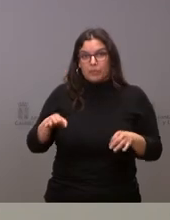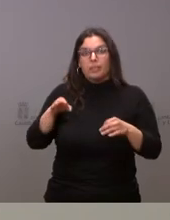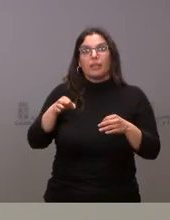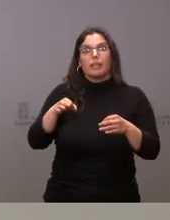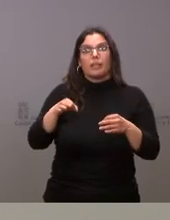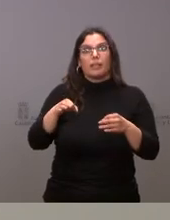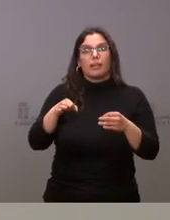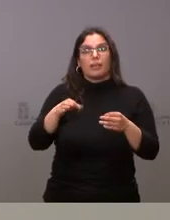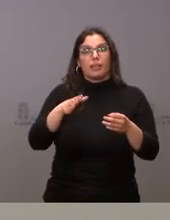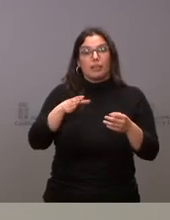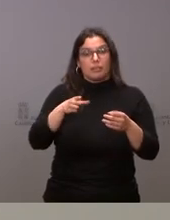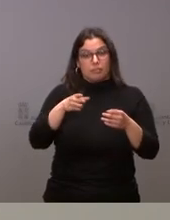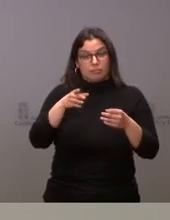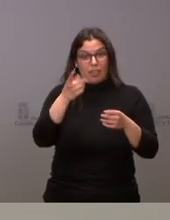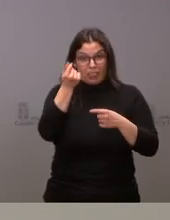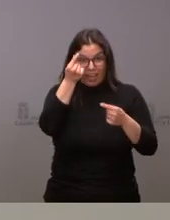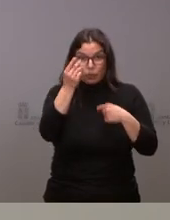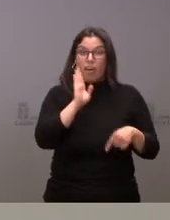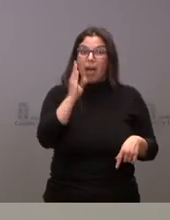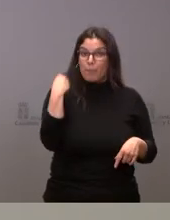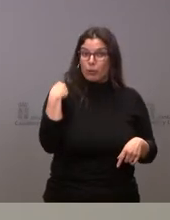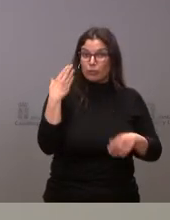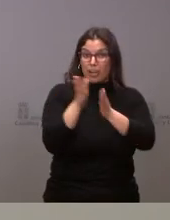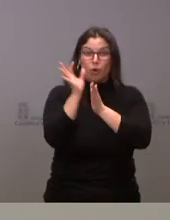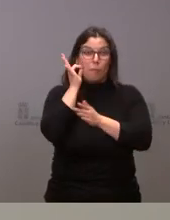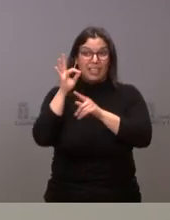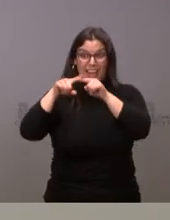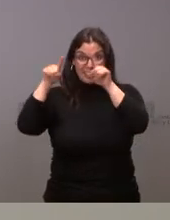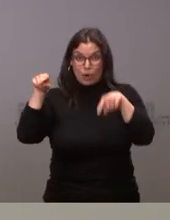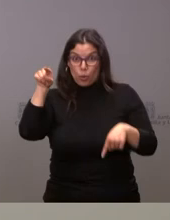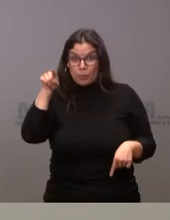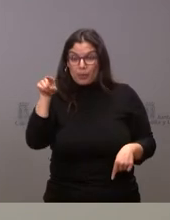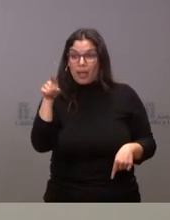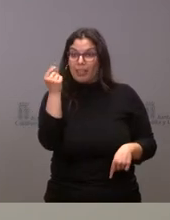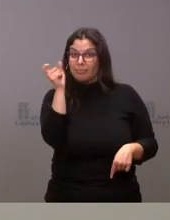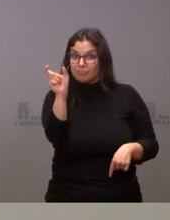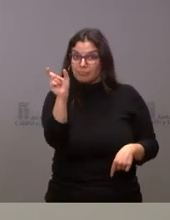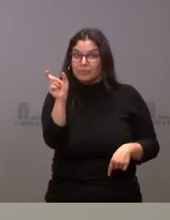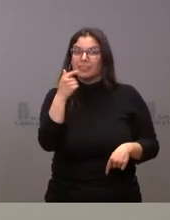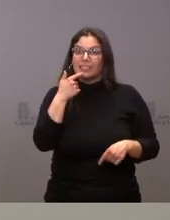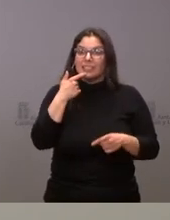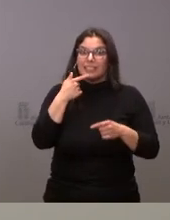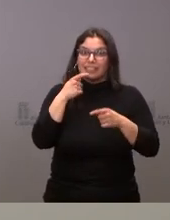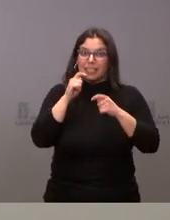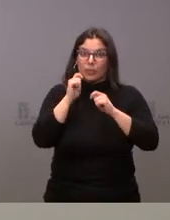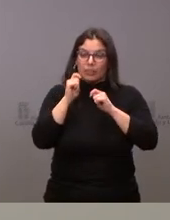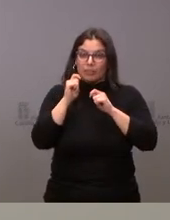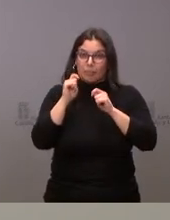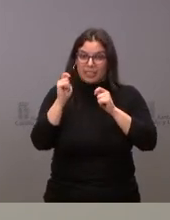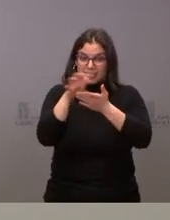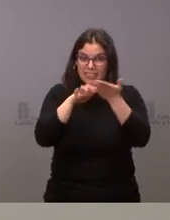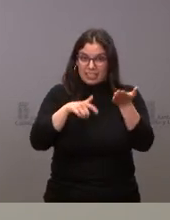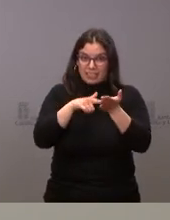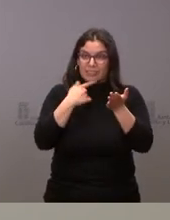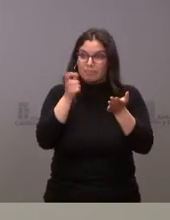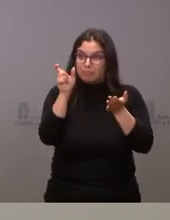lo puede usted consultar no sé si en la nota de prensa figura expresamente la cantidad